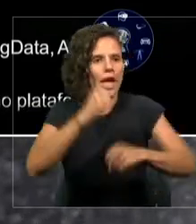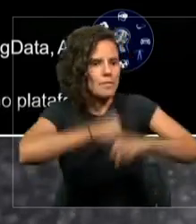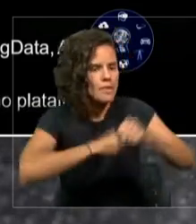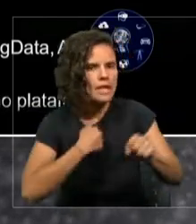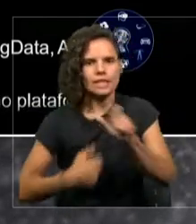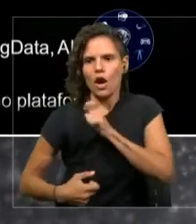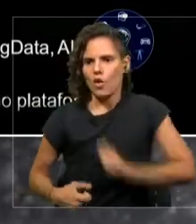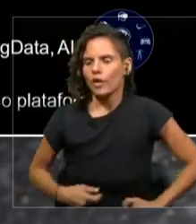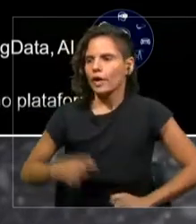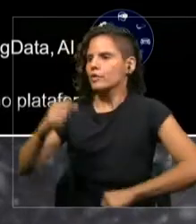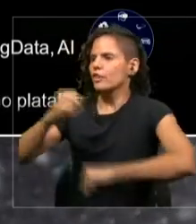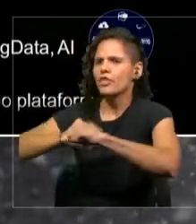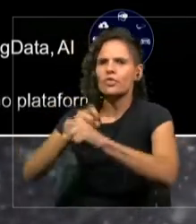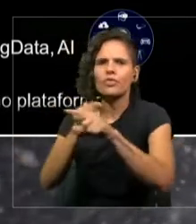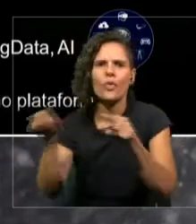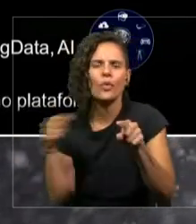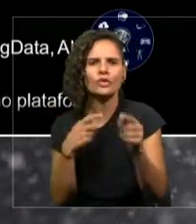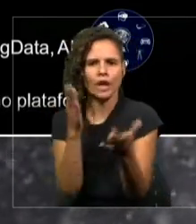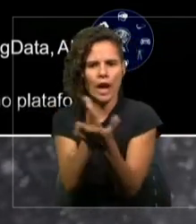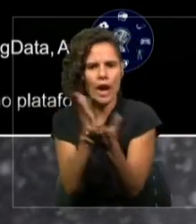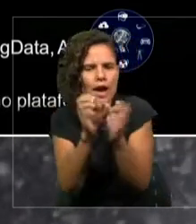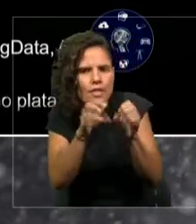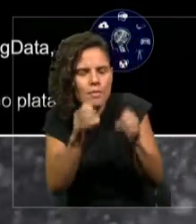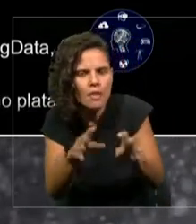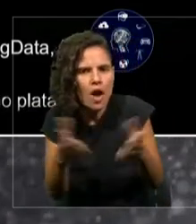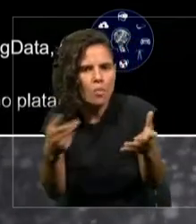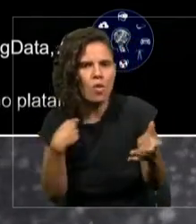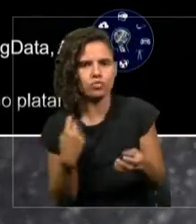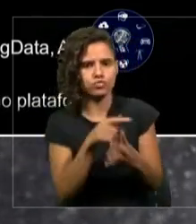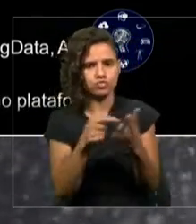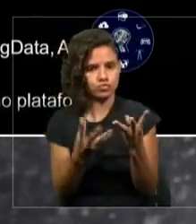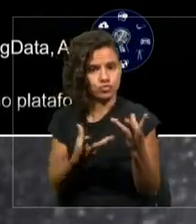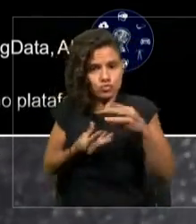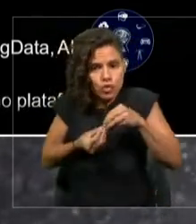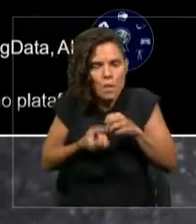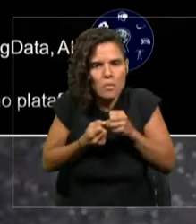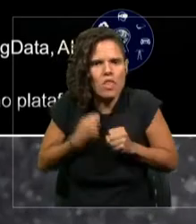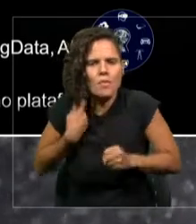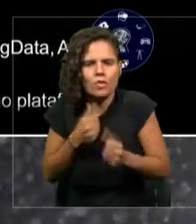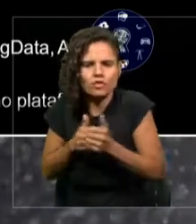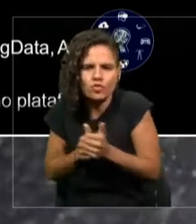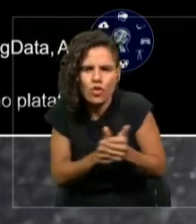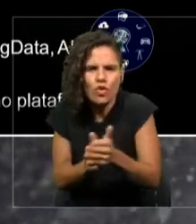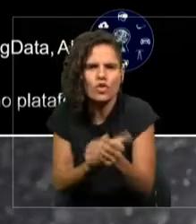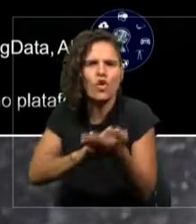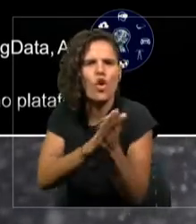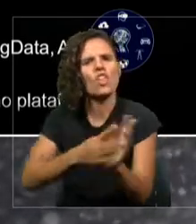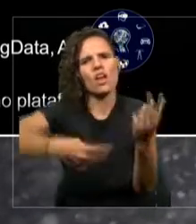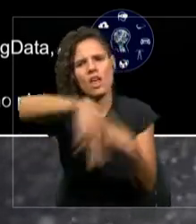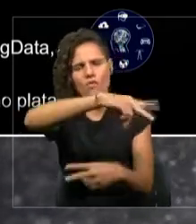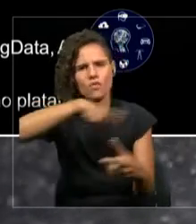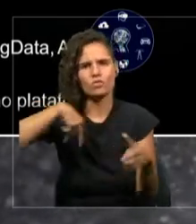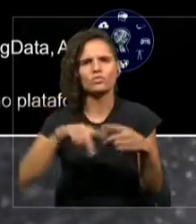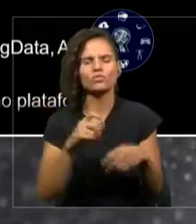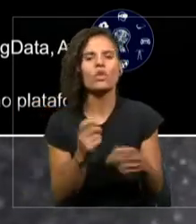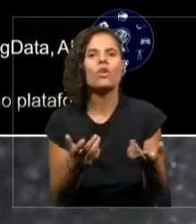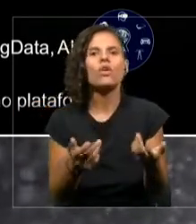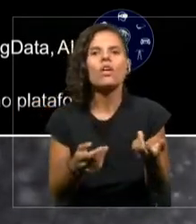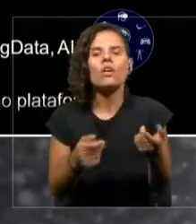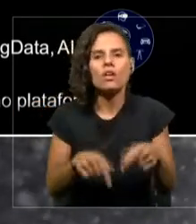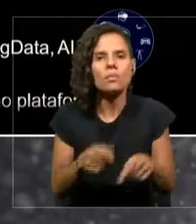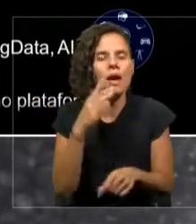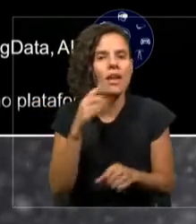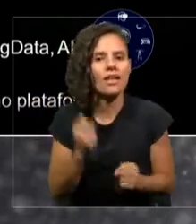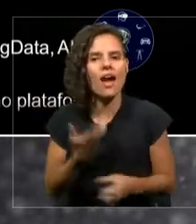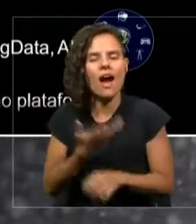industria, la academia podemos orientar esta revolución industrial hacia los beneficios y cobertura que hoy necesitamos los casi